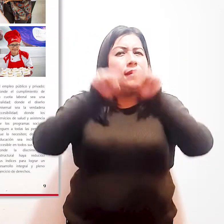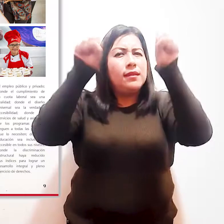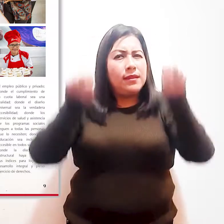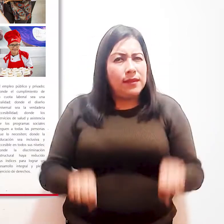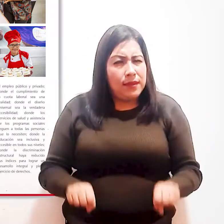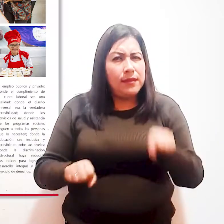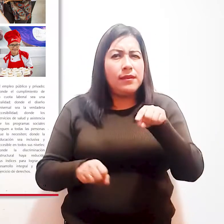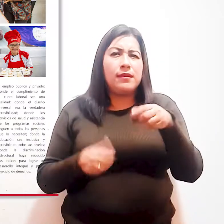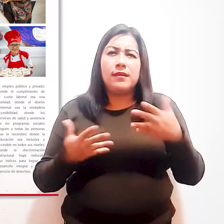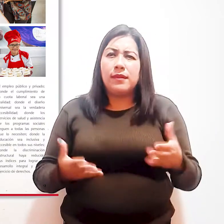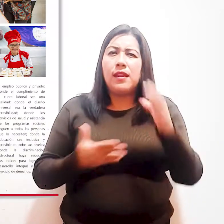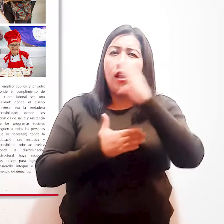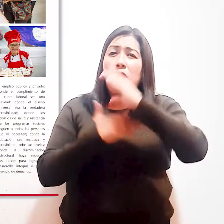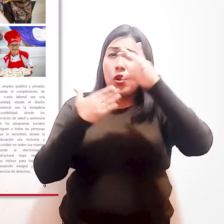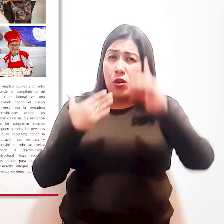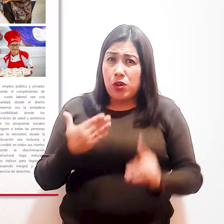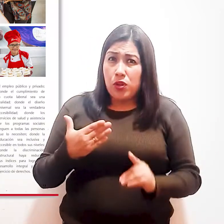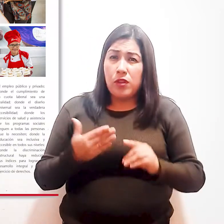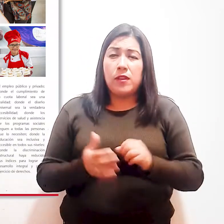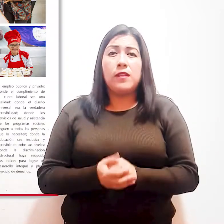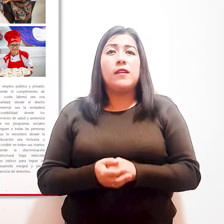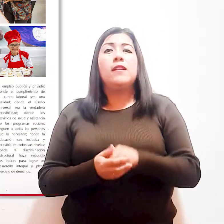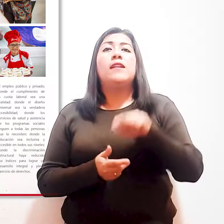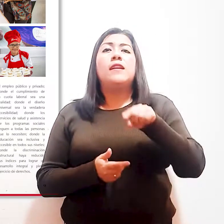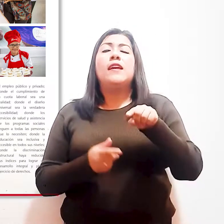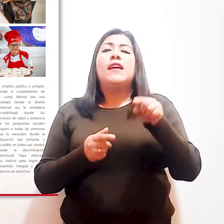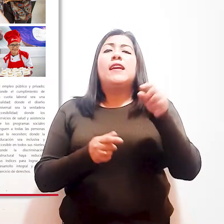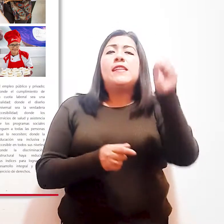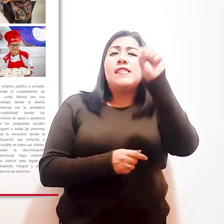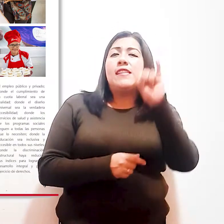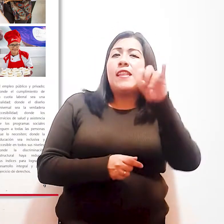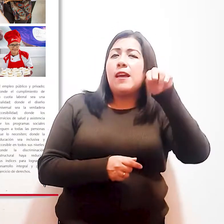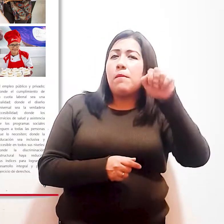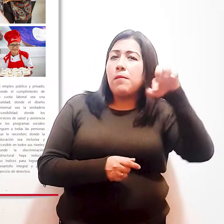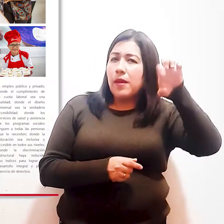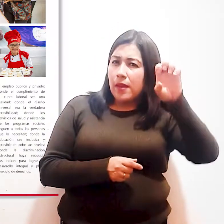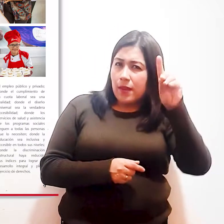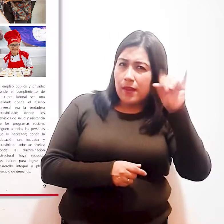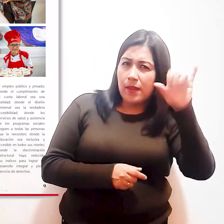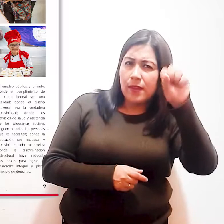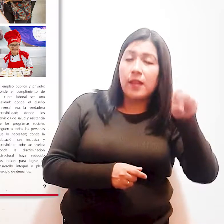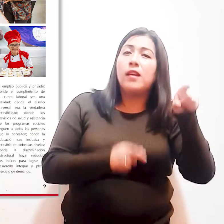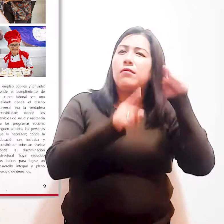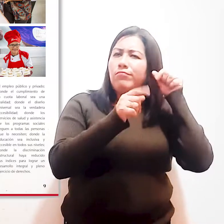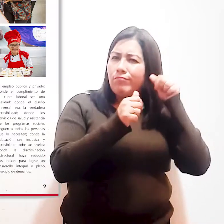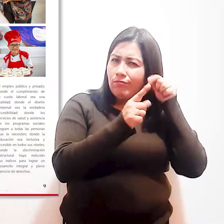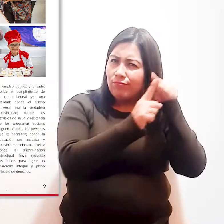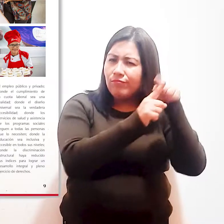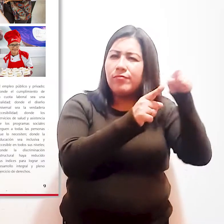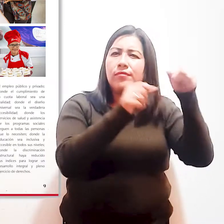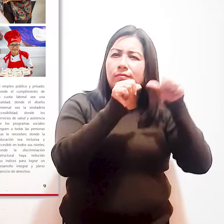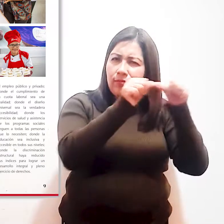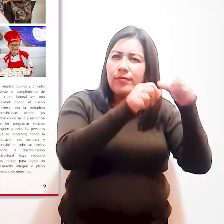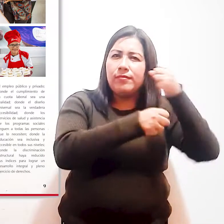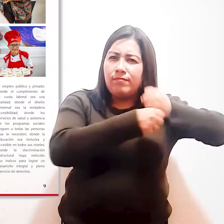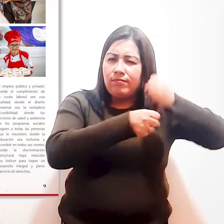Nacional para la Integración de la Persona con Discapacidad, SINAPEIS, necesita continuar con su labor, inclusión con mayor énfasis en el marco de la